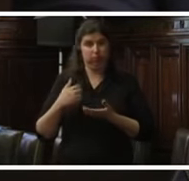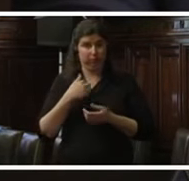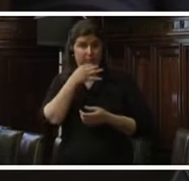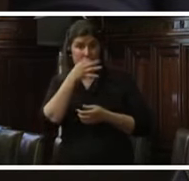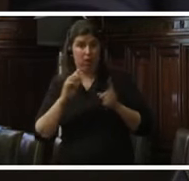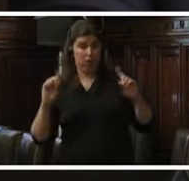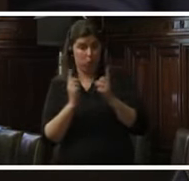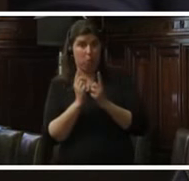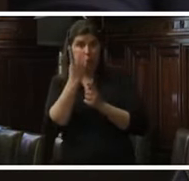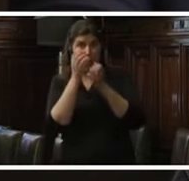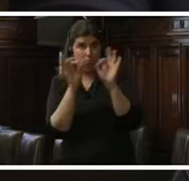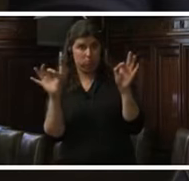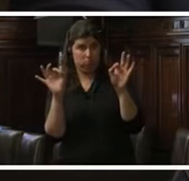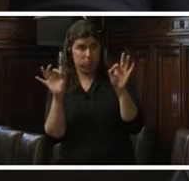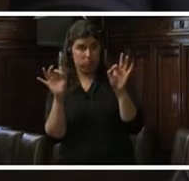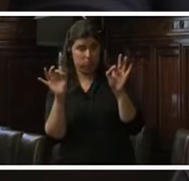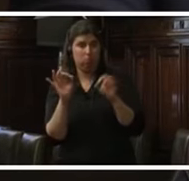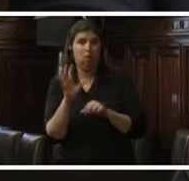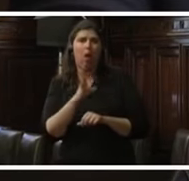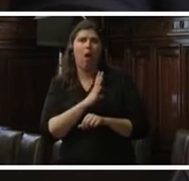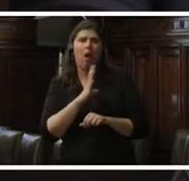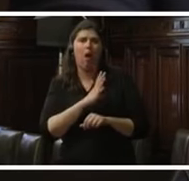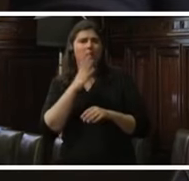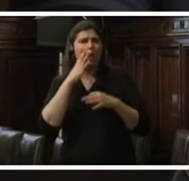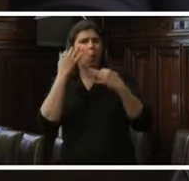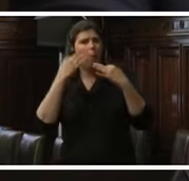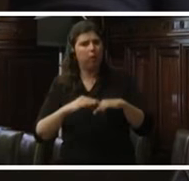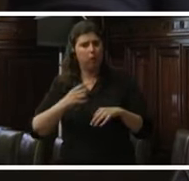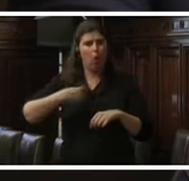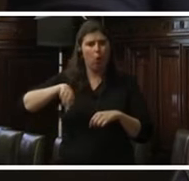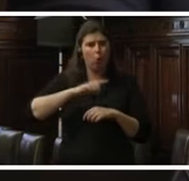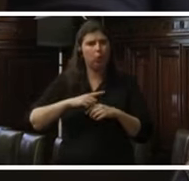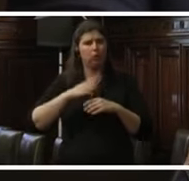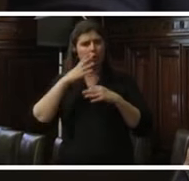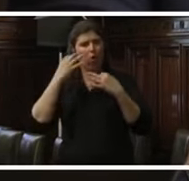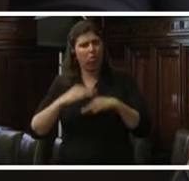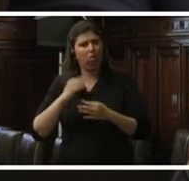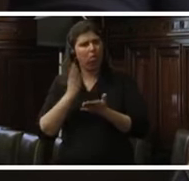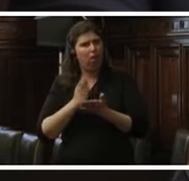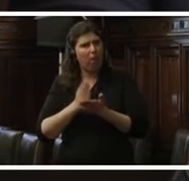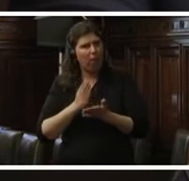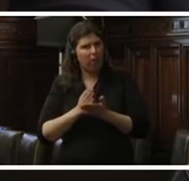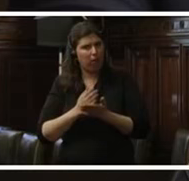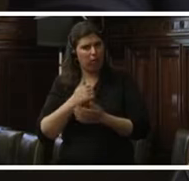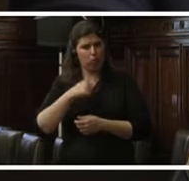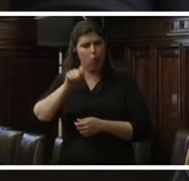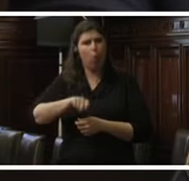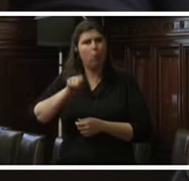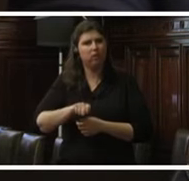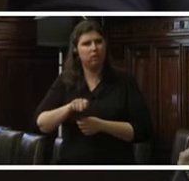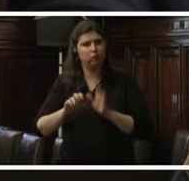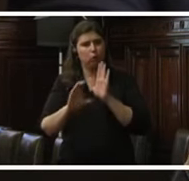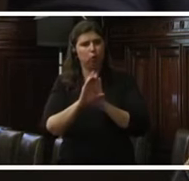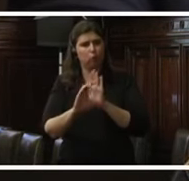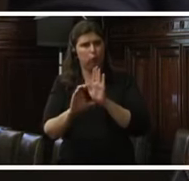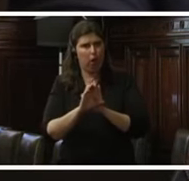una sola frase. Haber cumplido con nuestro deber como jueces constitucionales. Los magistrados